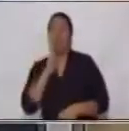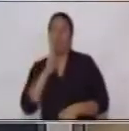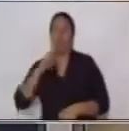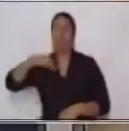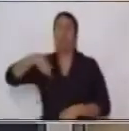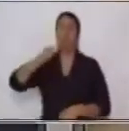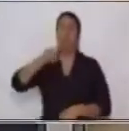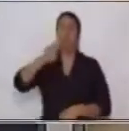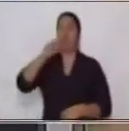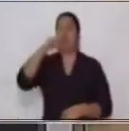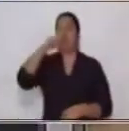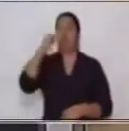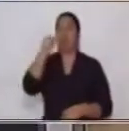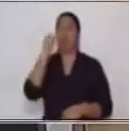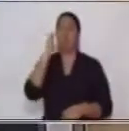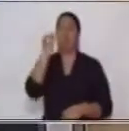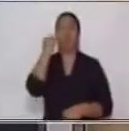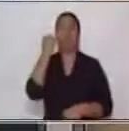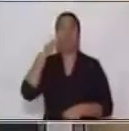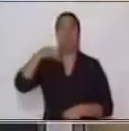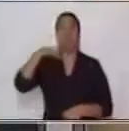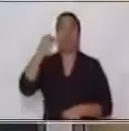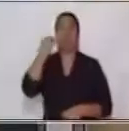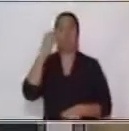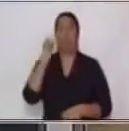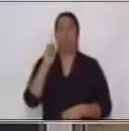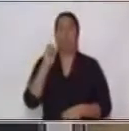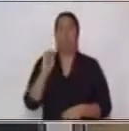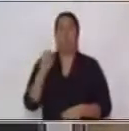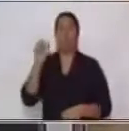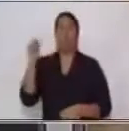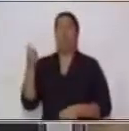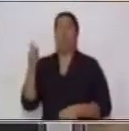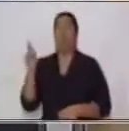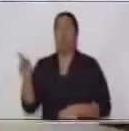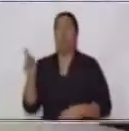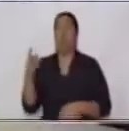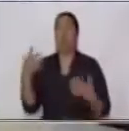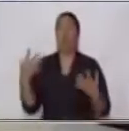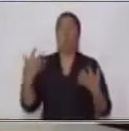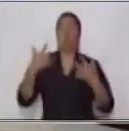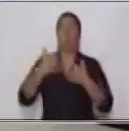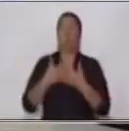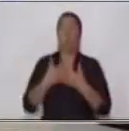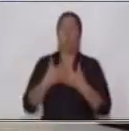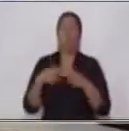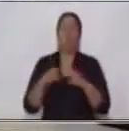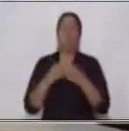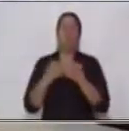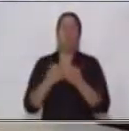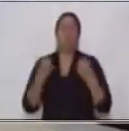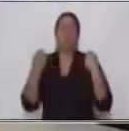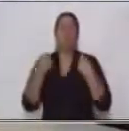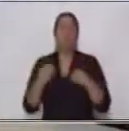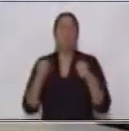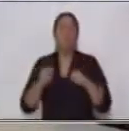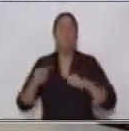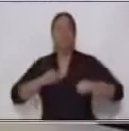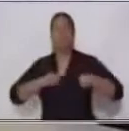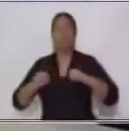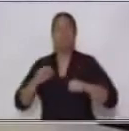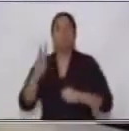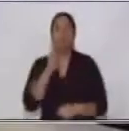es un complemento agente o sea es quien realiza la acción del verbo